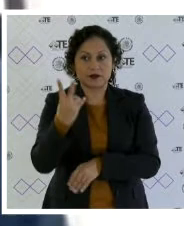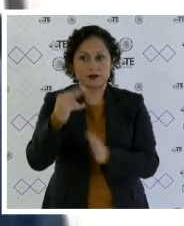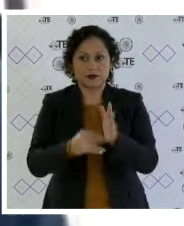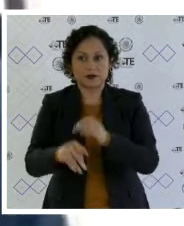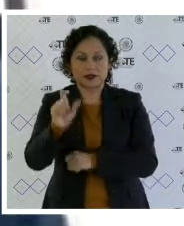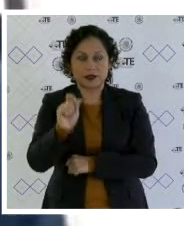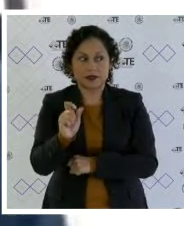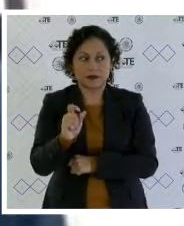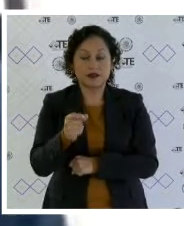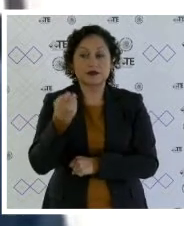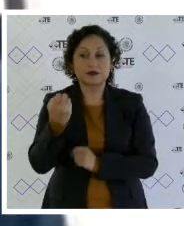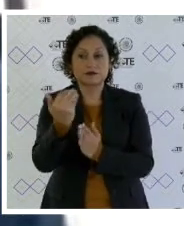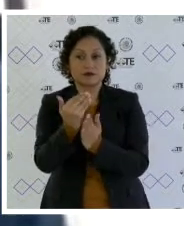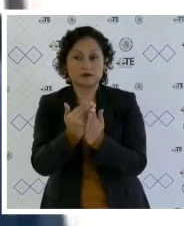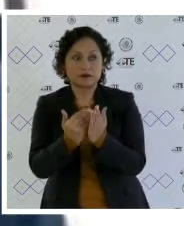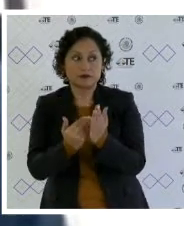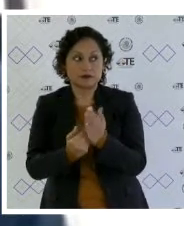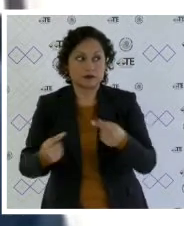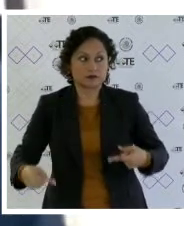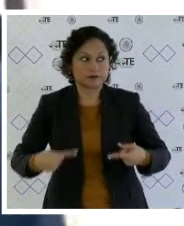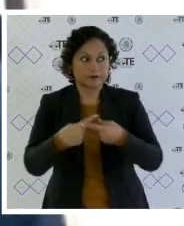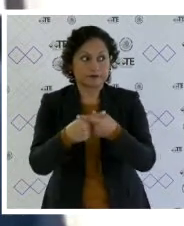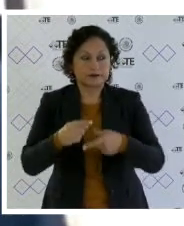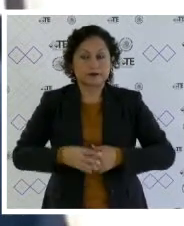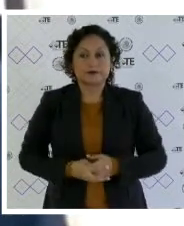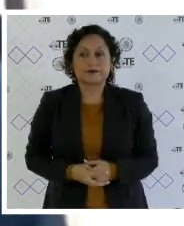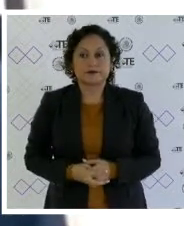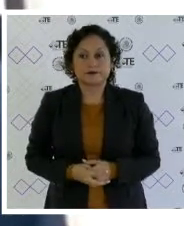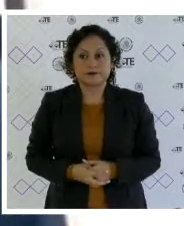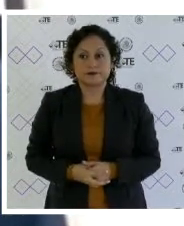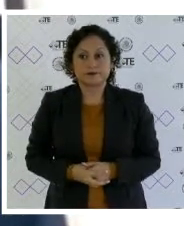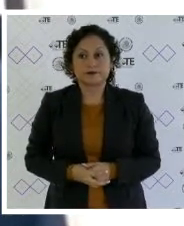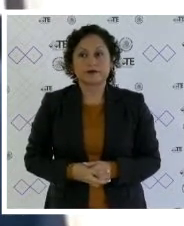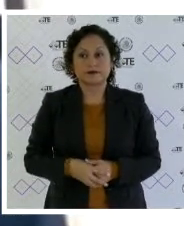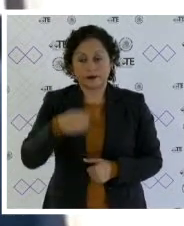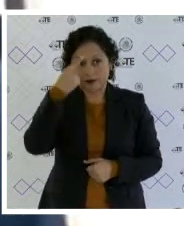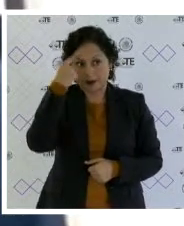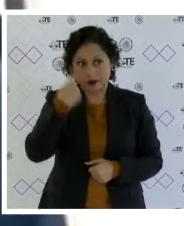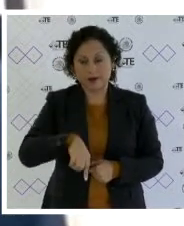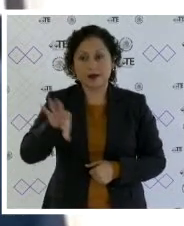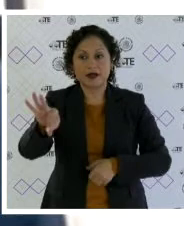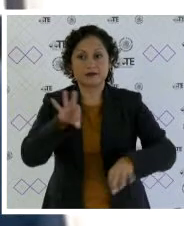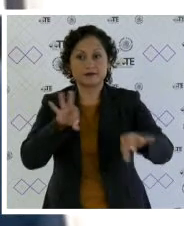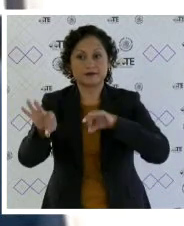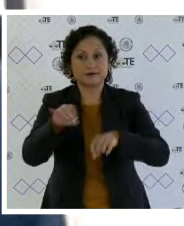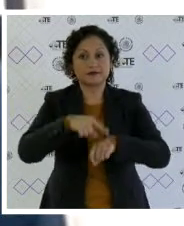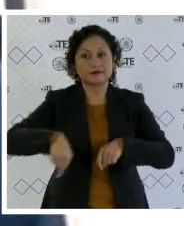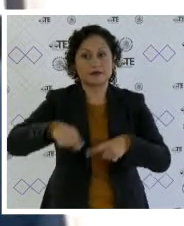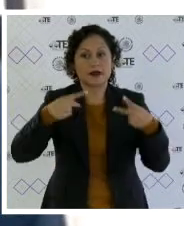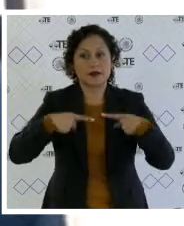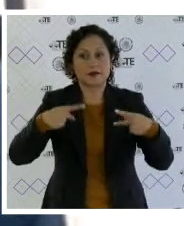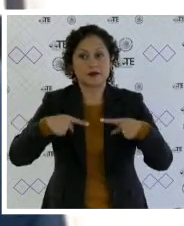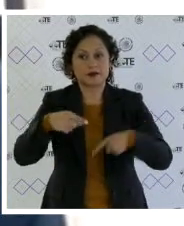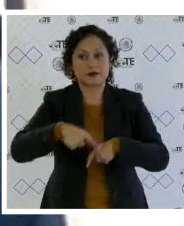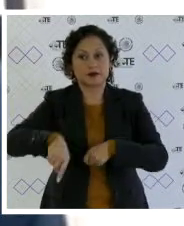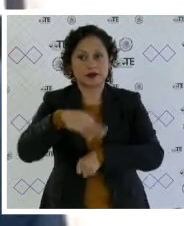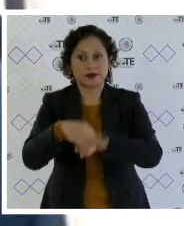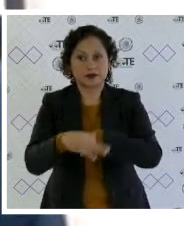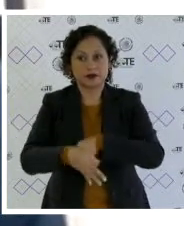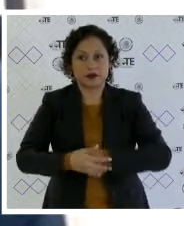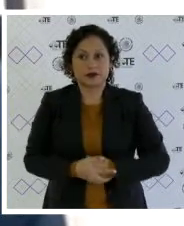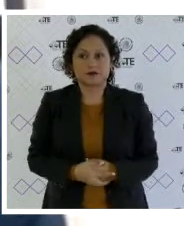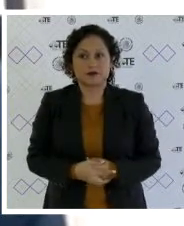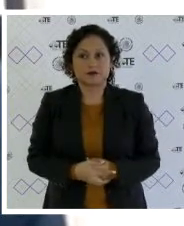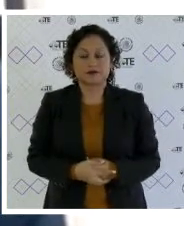controvierten diversos actos relacionados con el concurso de oposición abierto para seleccionar personal eventual que apoyará a los órganos desconcentrados